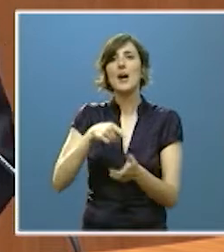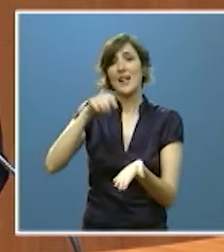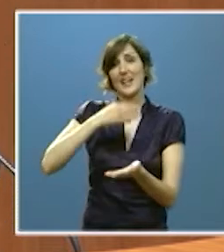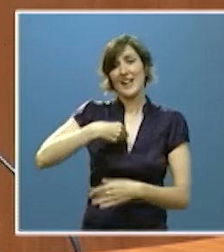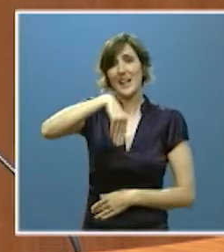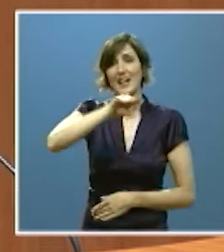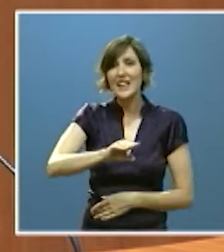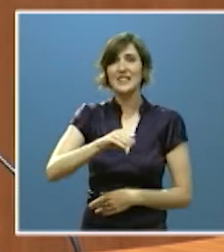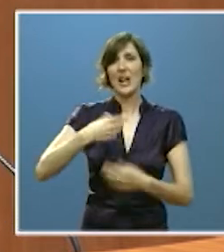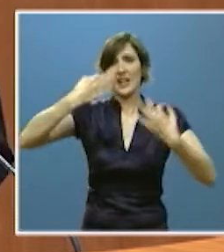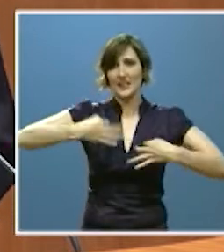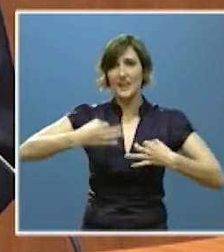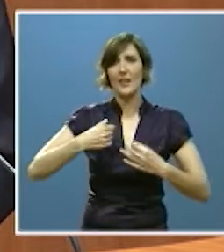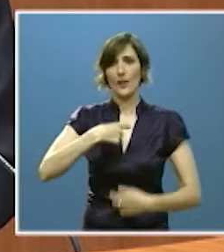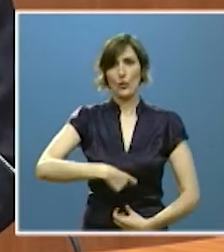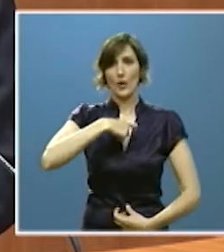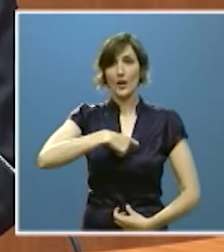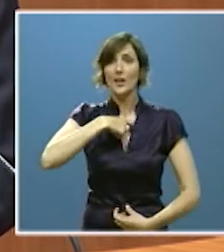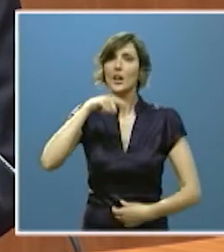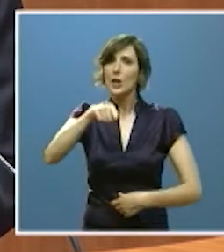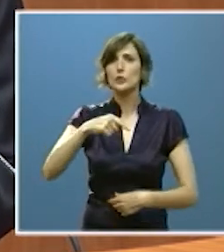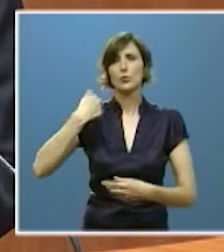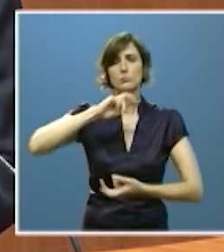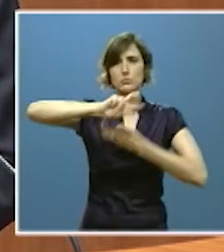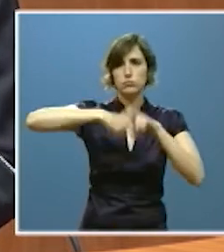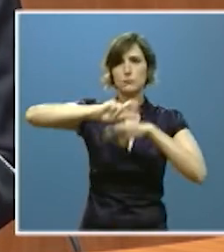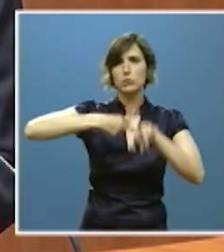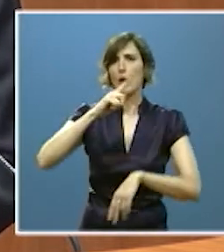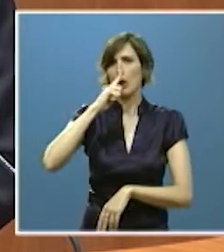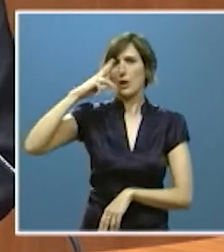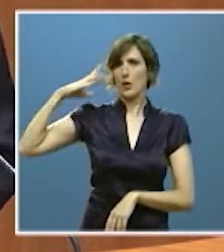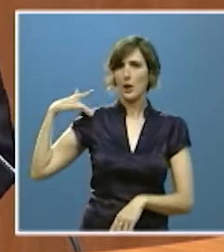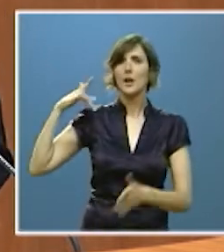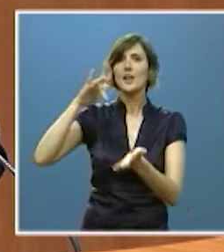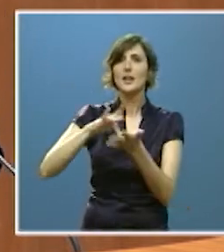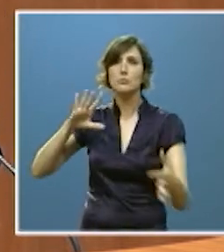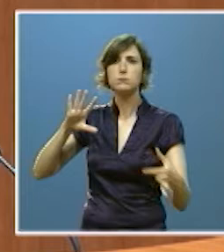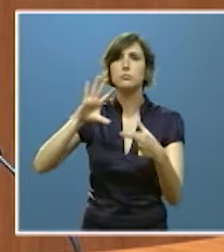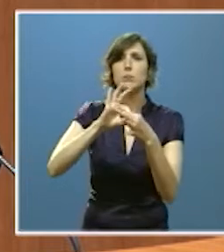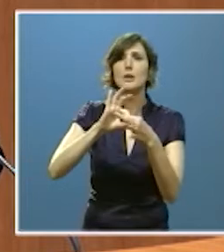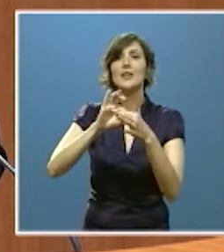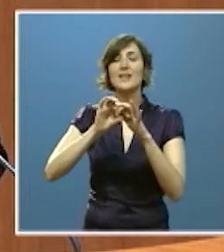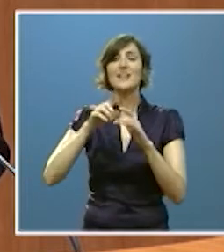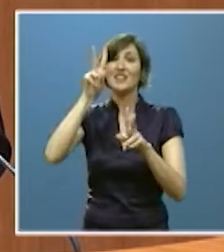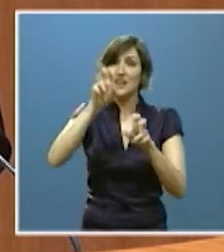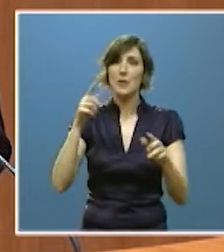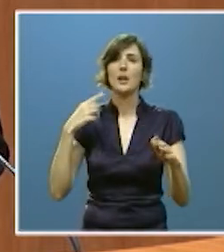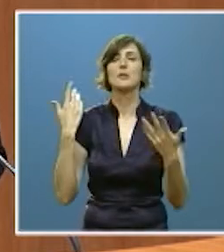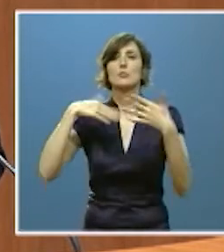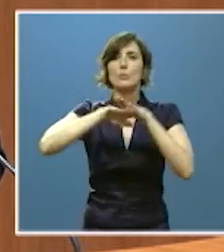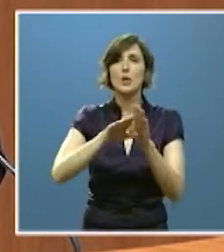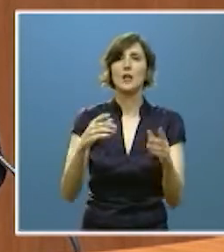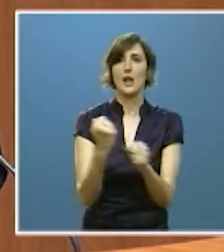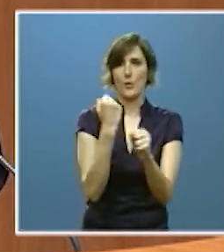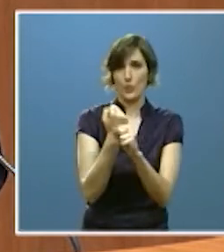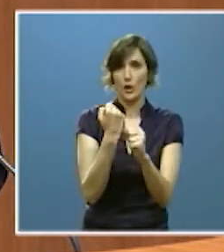hemos agilizado y flexibilizado varias veces en los últimos años y hemos vinculado al gran objetivo de la inclusión laboral de manera que